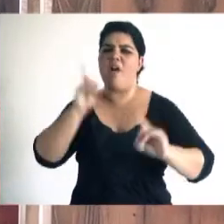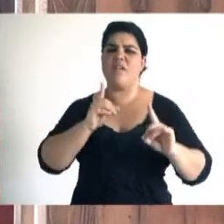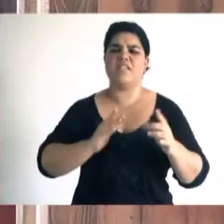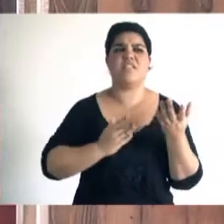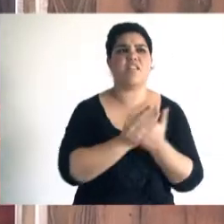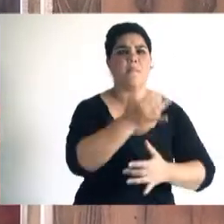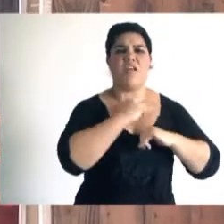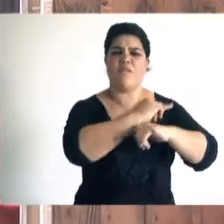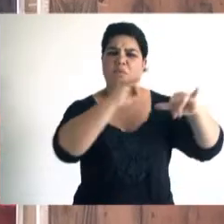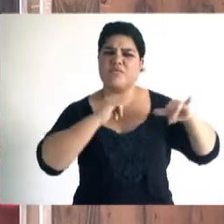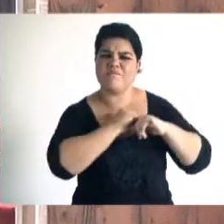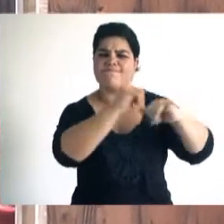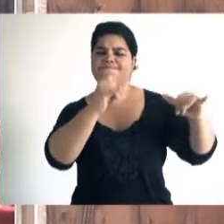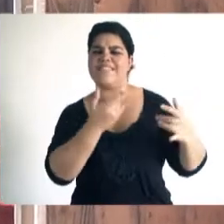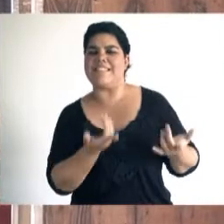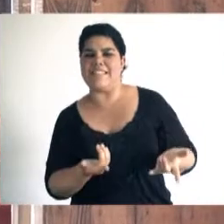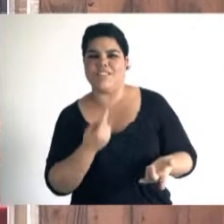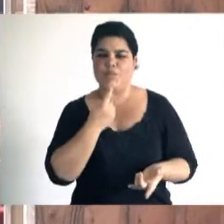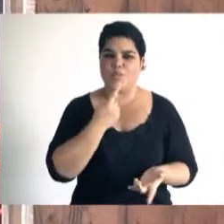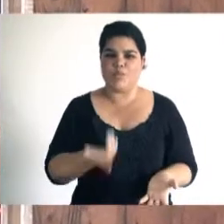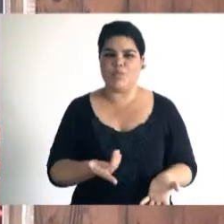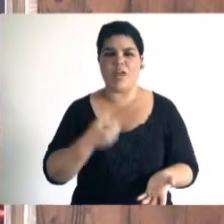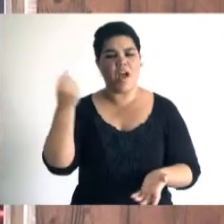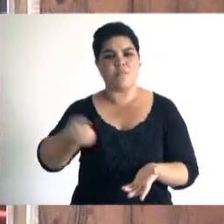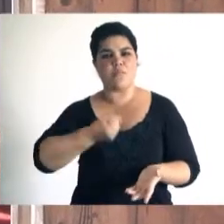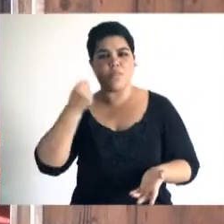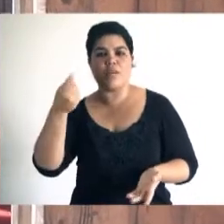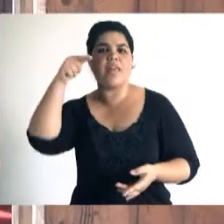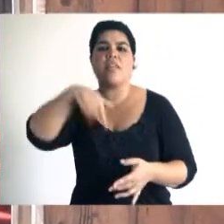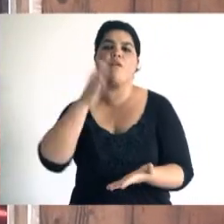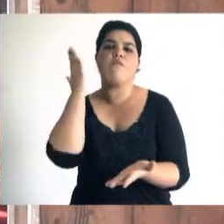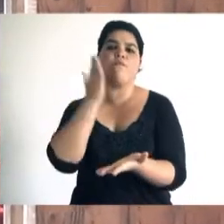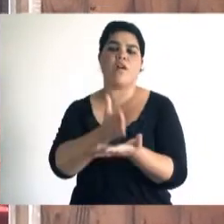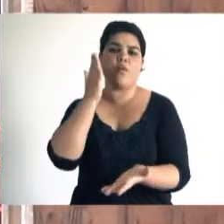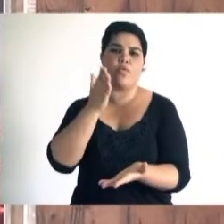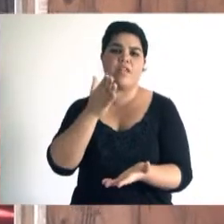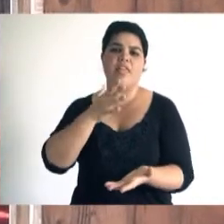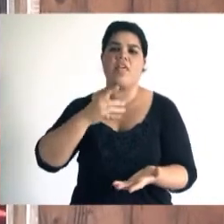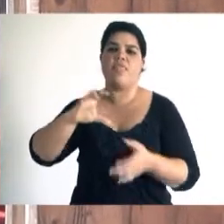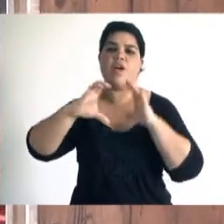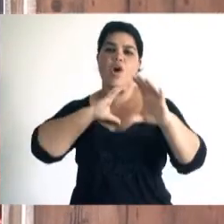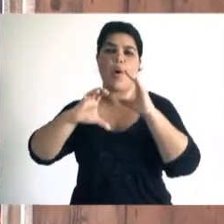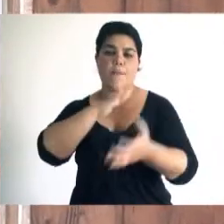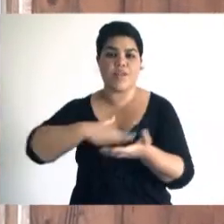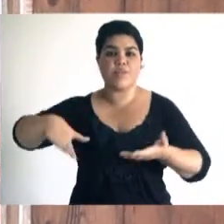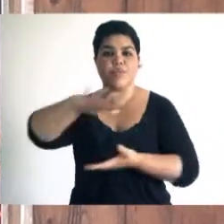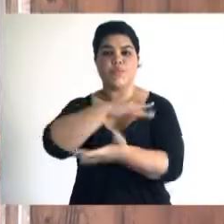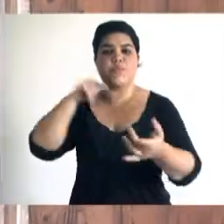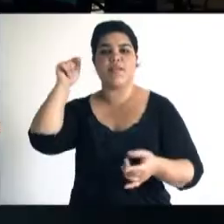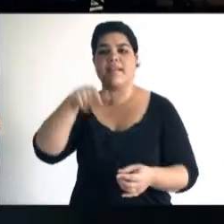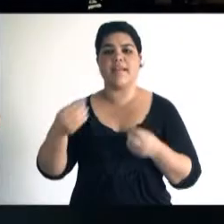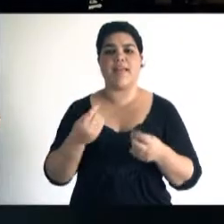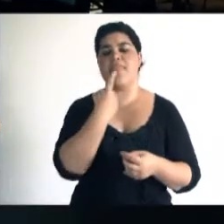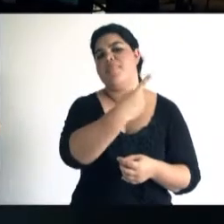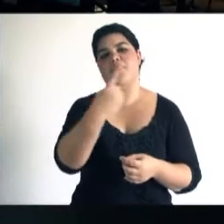informativo. Quizá sea el enfoque predominante en la facultad, en la carrera de comunicación, eso depende en todo caso